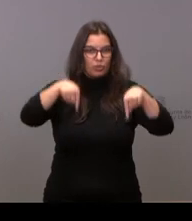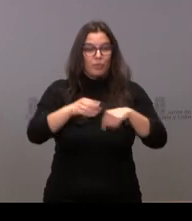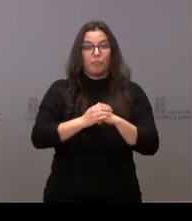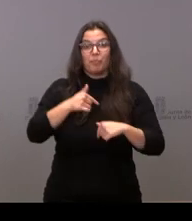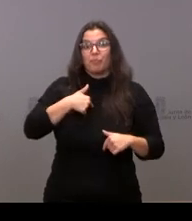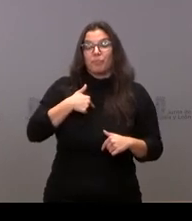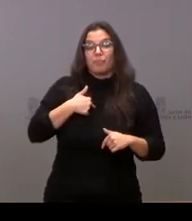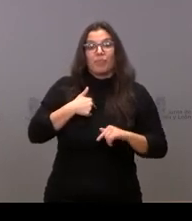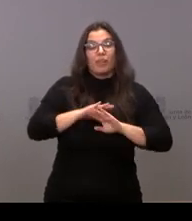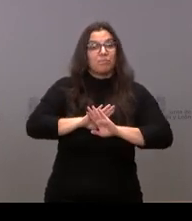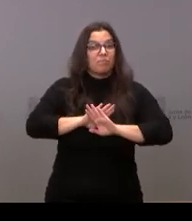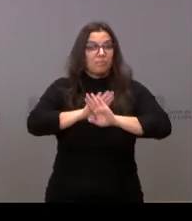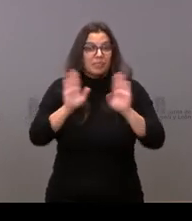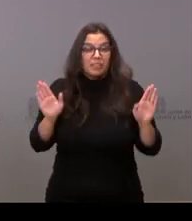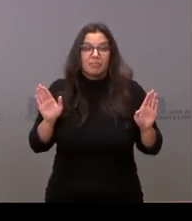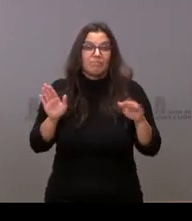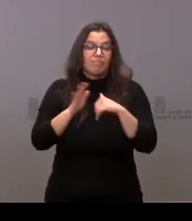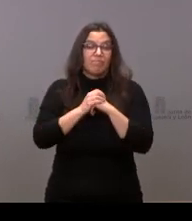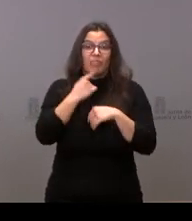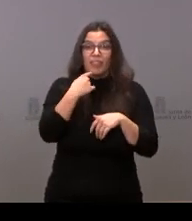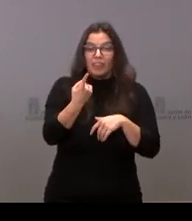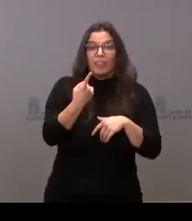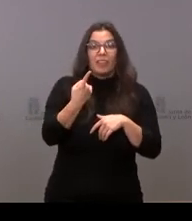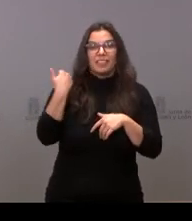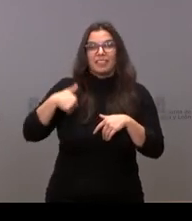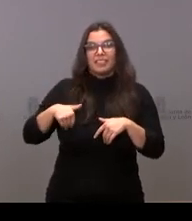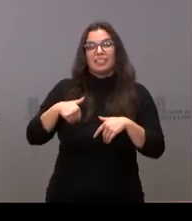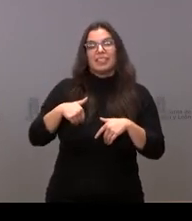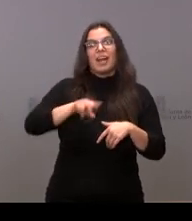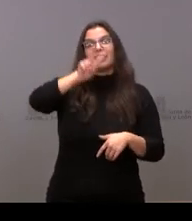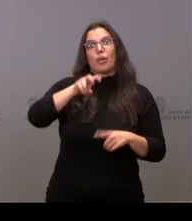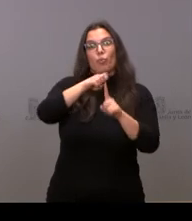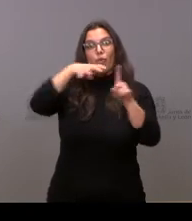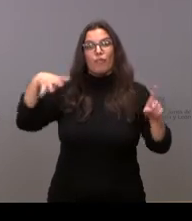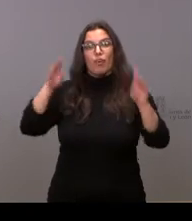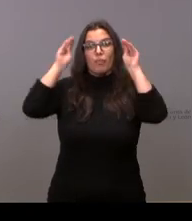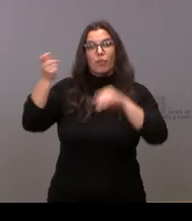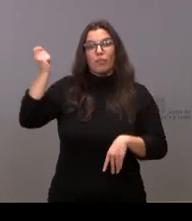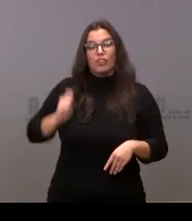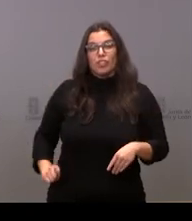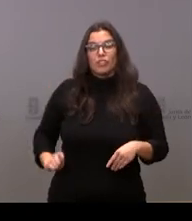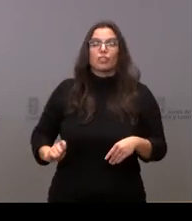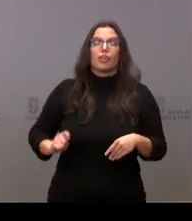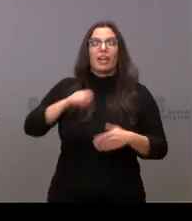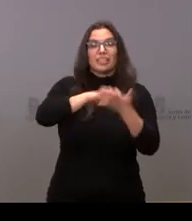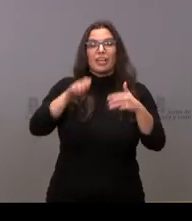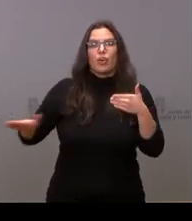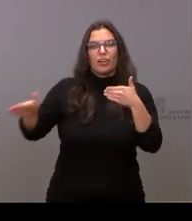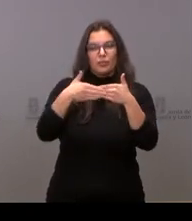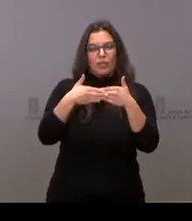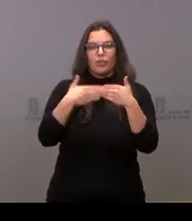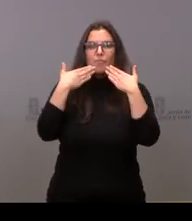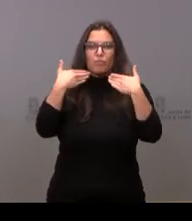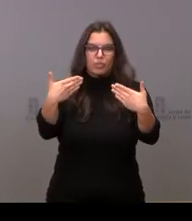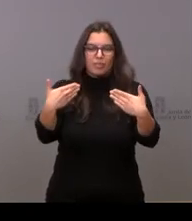parte, ya solo tengo que decir que queda clausurado este segundo foro de formación profesional de Castilla y León. Muchísimas